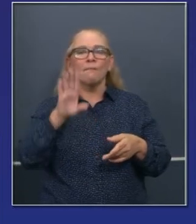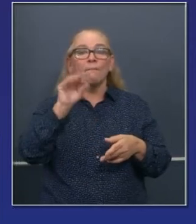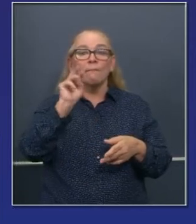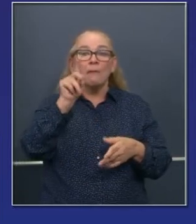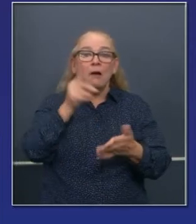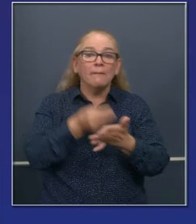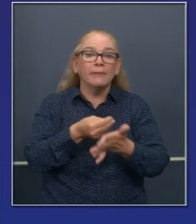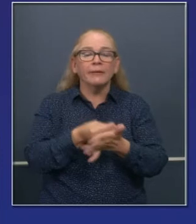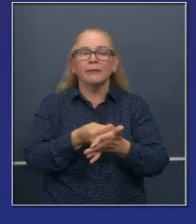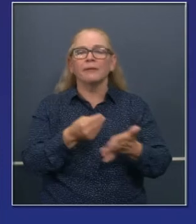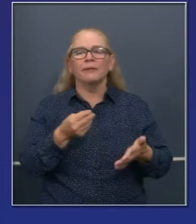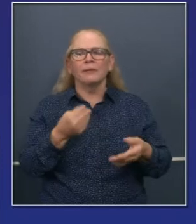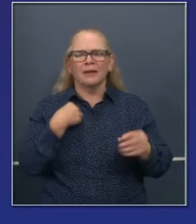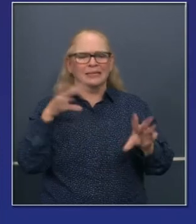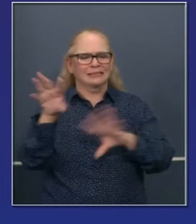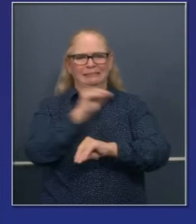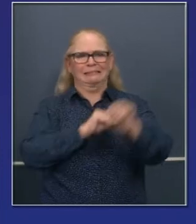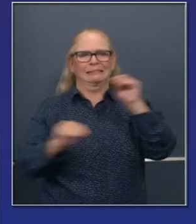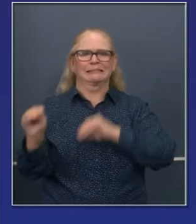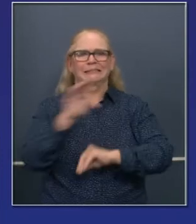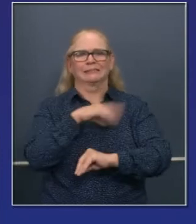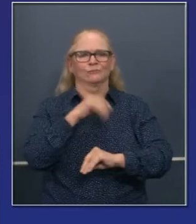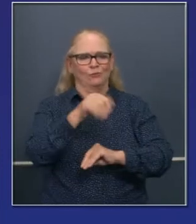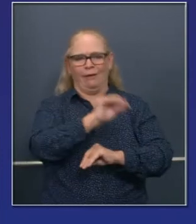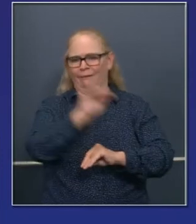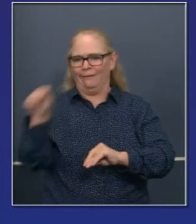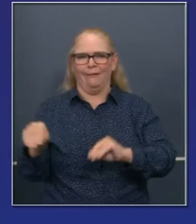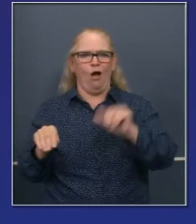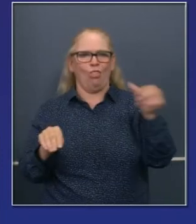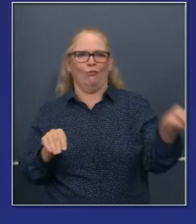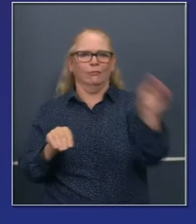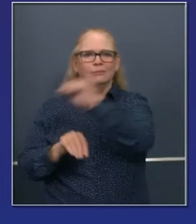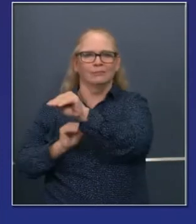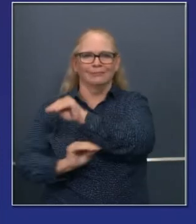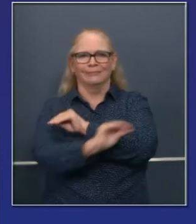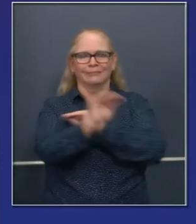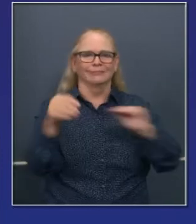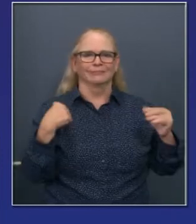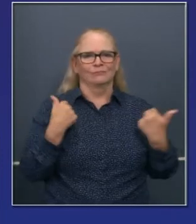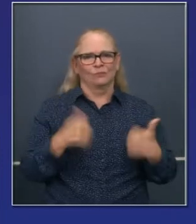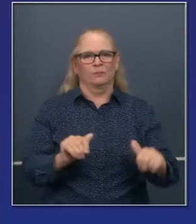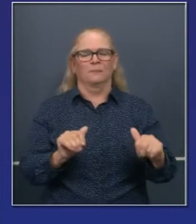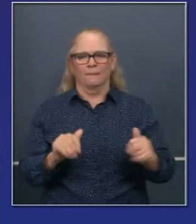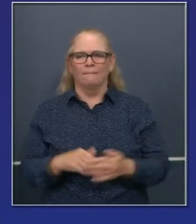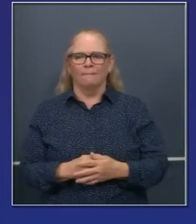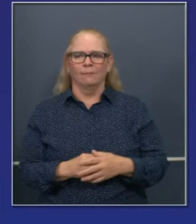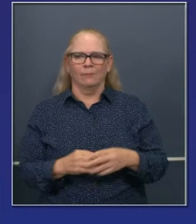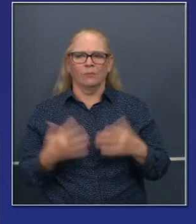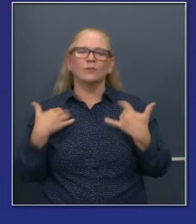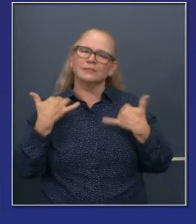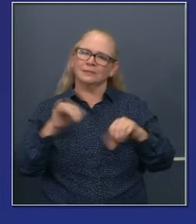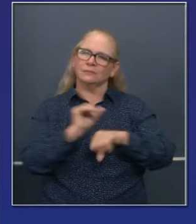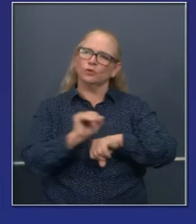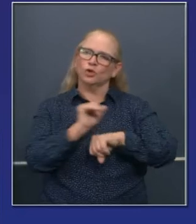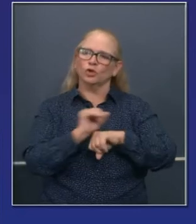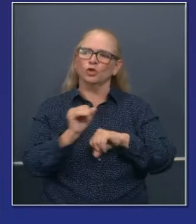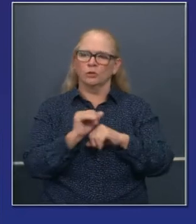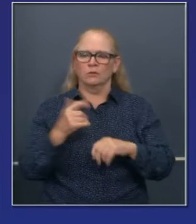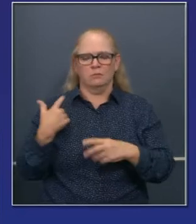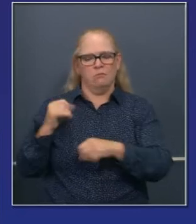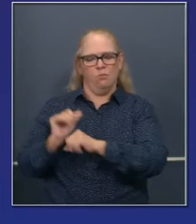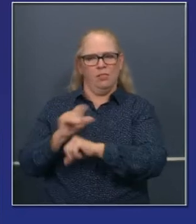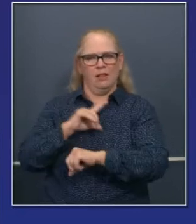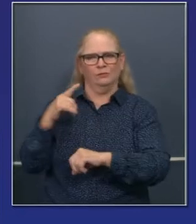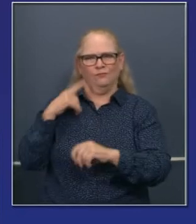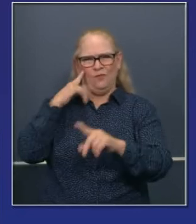mover algunos fondos de bonos a este espacio y distribuir esos dólares más rápidamente. Y estamos trabajando con la legislatura para